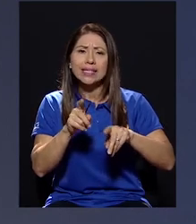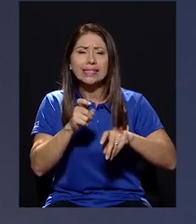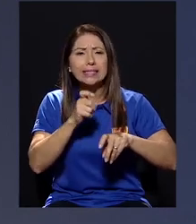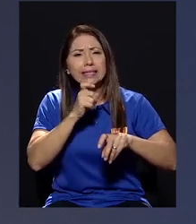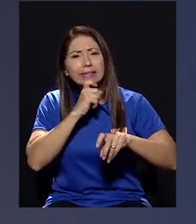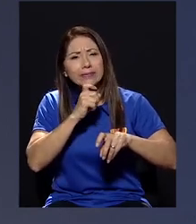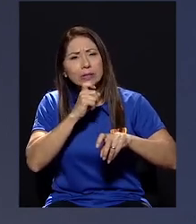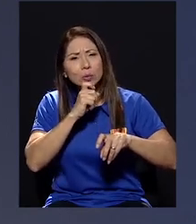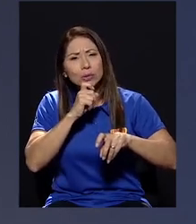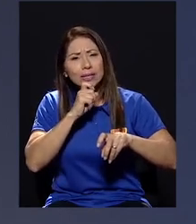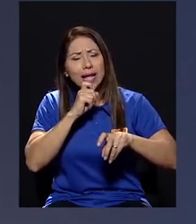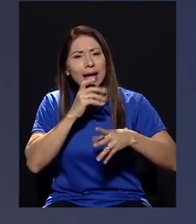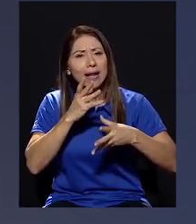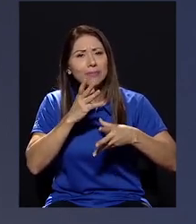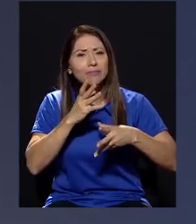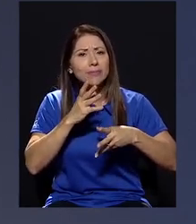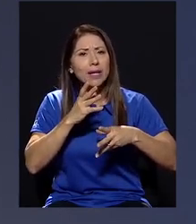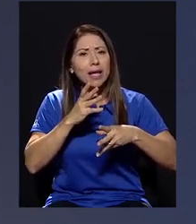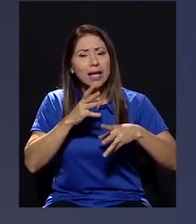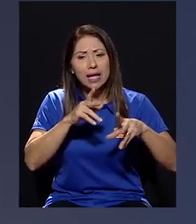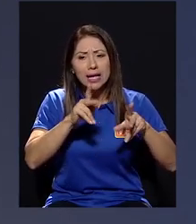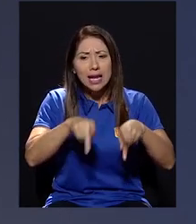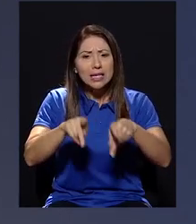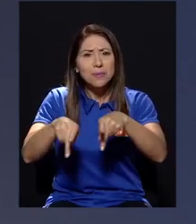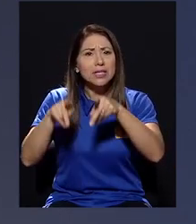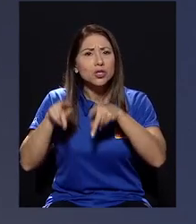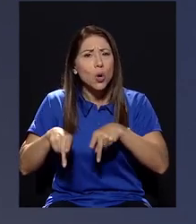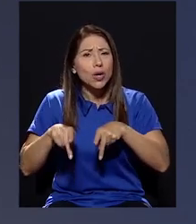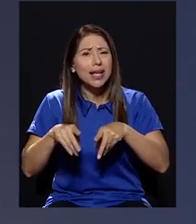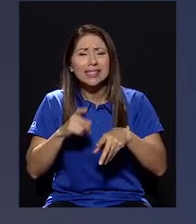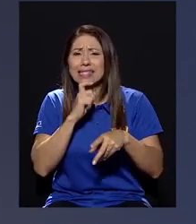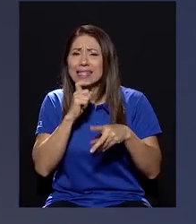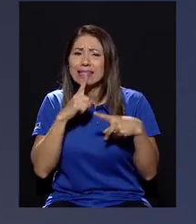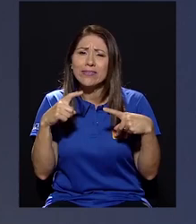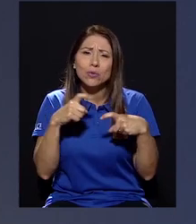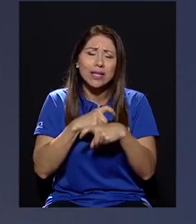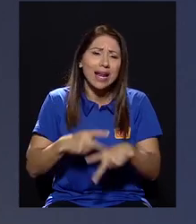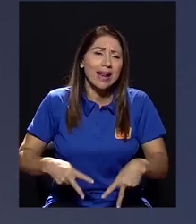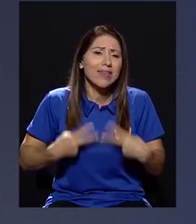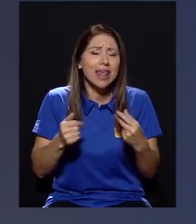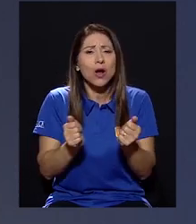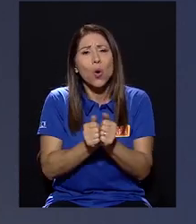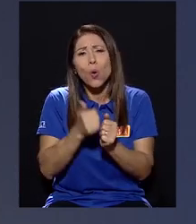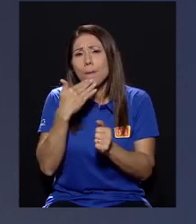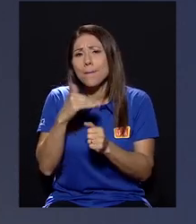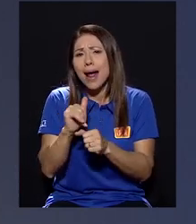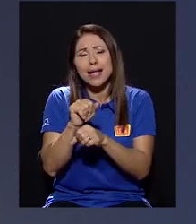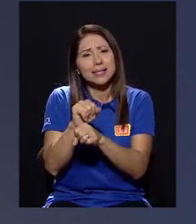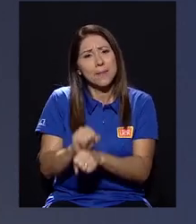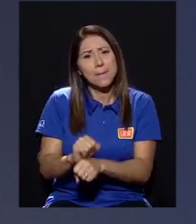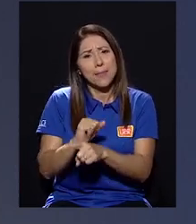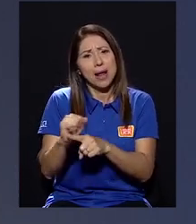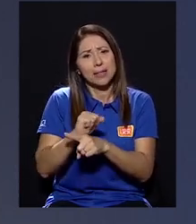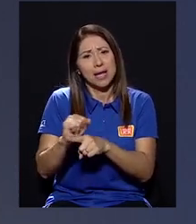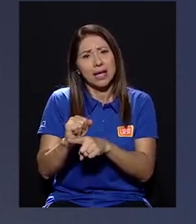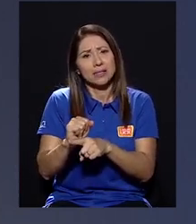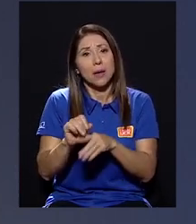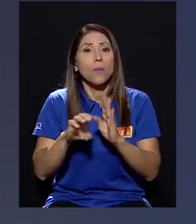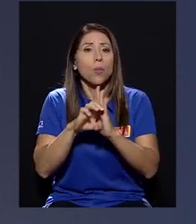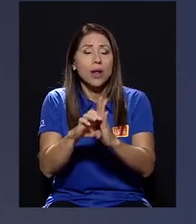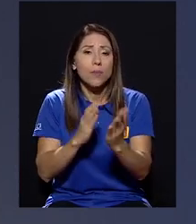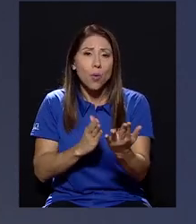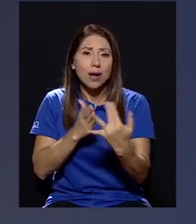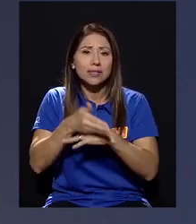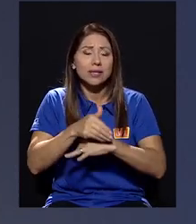las vidas de las personas con malas prácticas. Y esas malas prácticas tenían que ver con acceso a las drogas y, por supuesto,